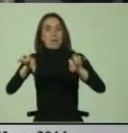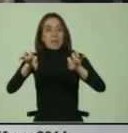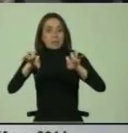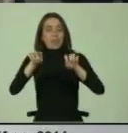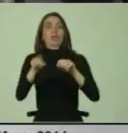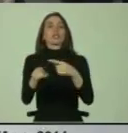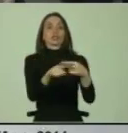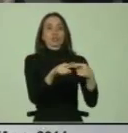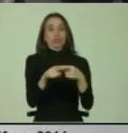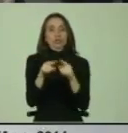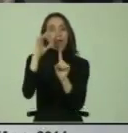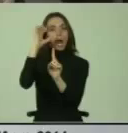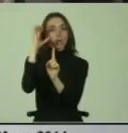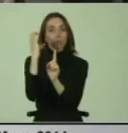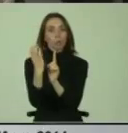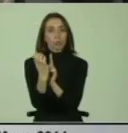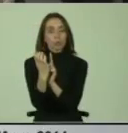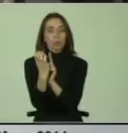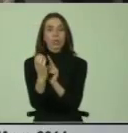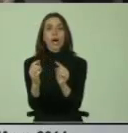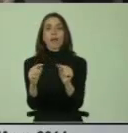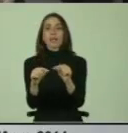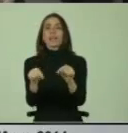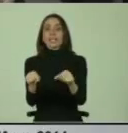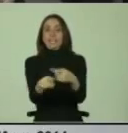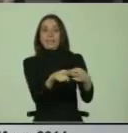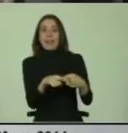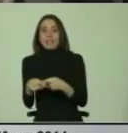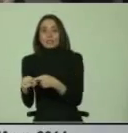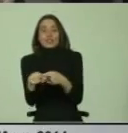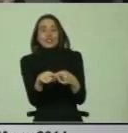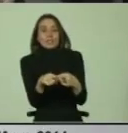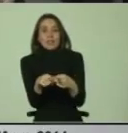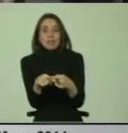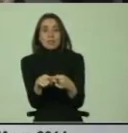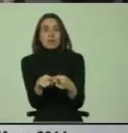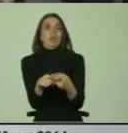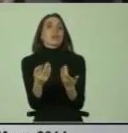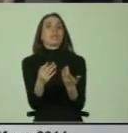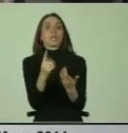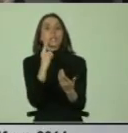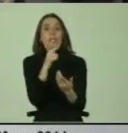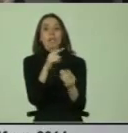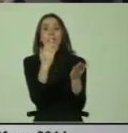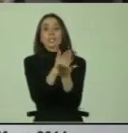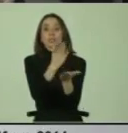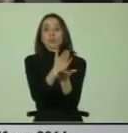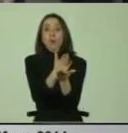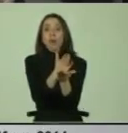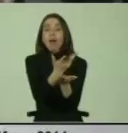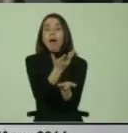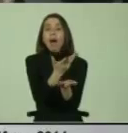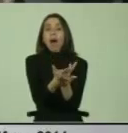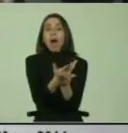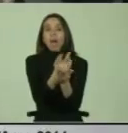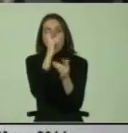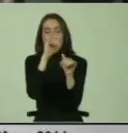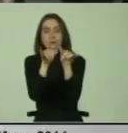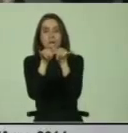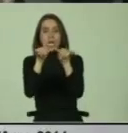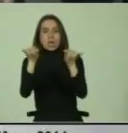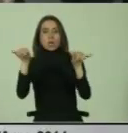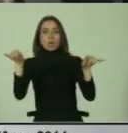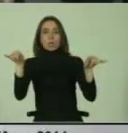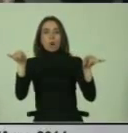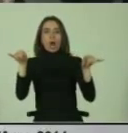social y cultural y espacial de la sociedad se refleja también en el sistema educativo donde hay escuelas muy homogéneas en